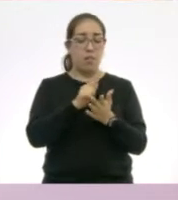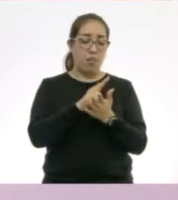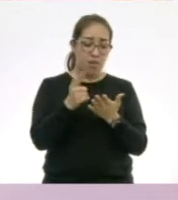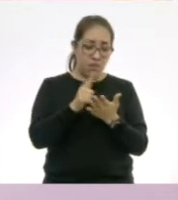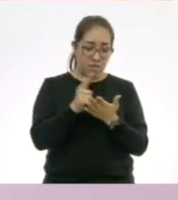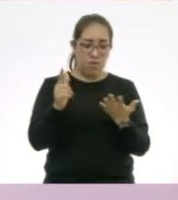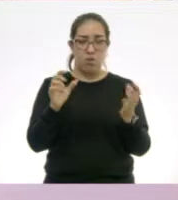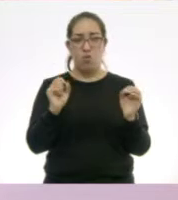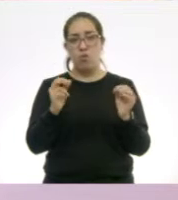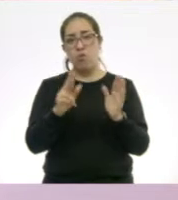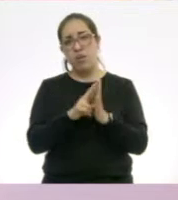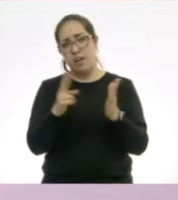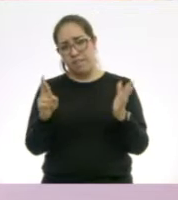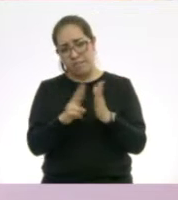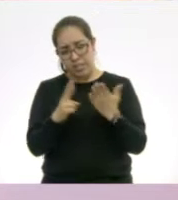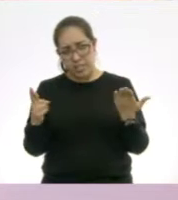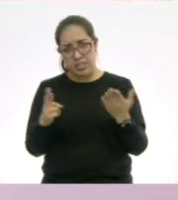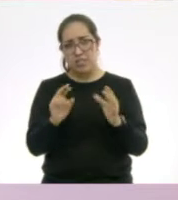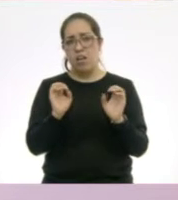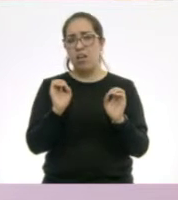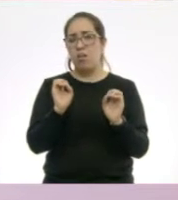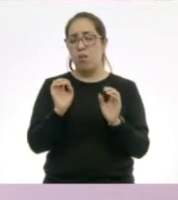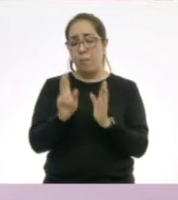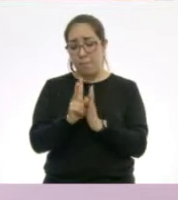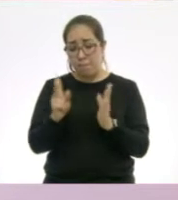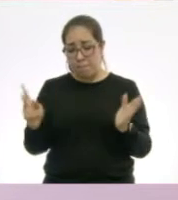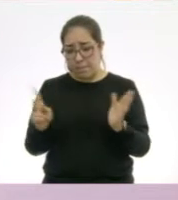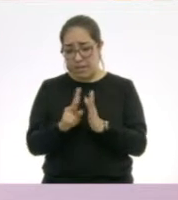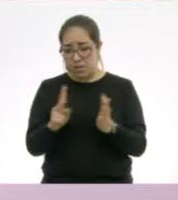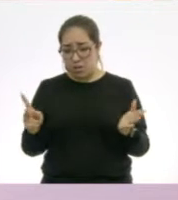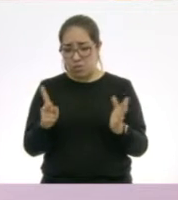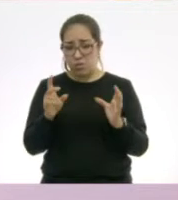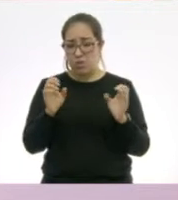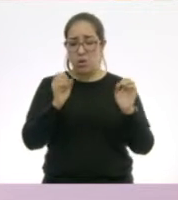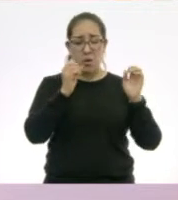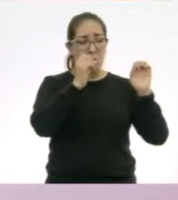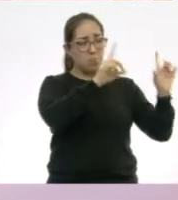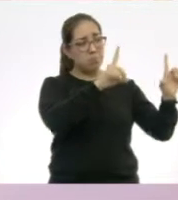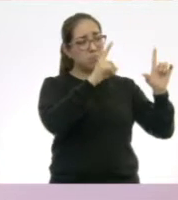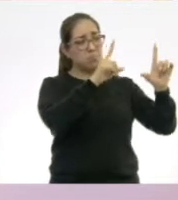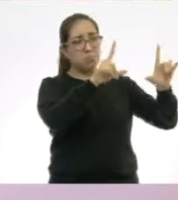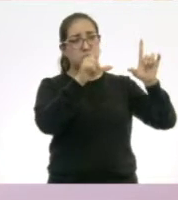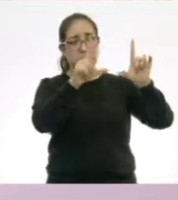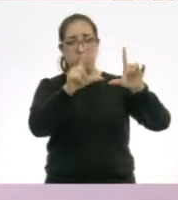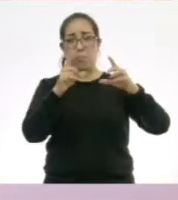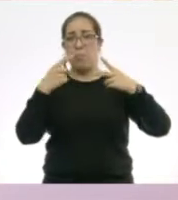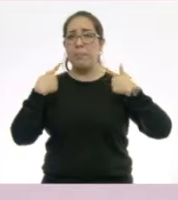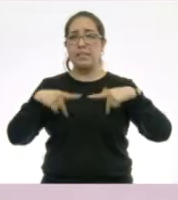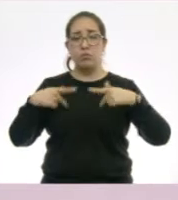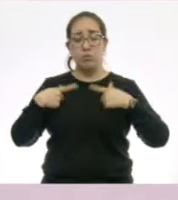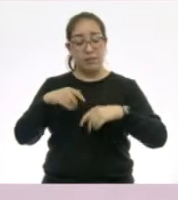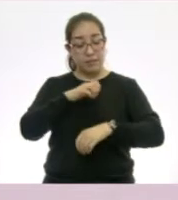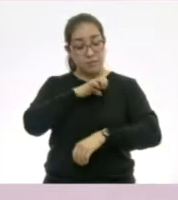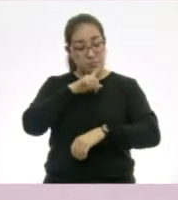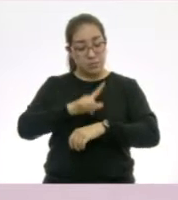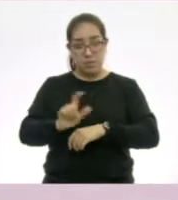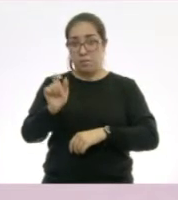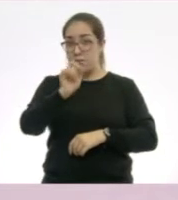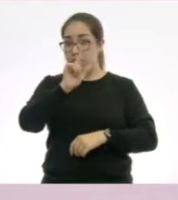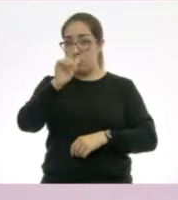revistas, de el periódico, de carteles, de especialistas, de